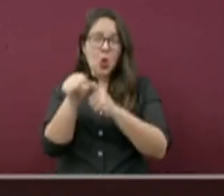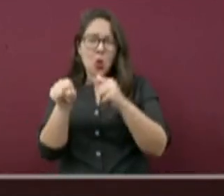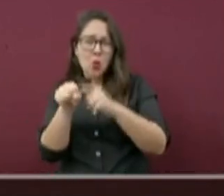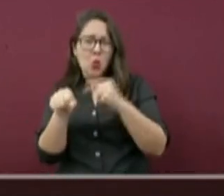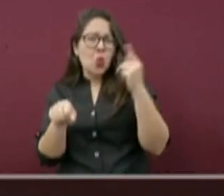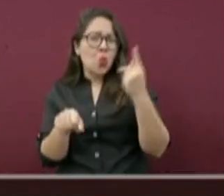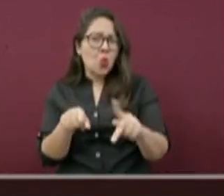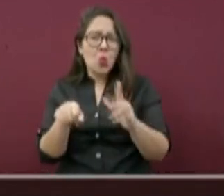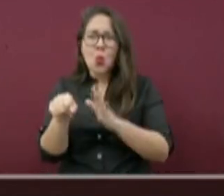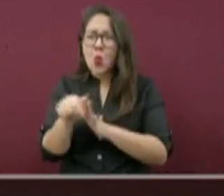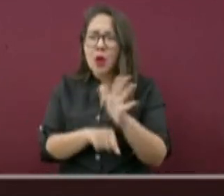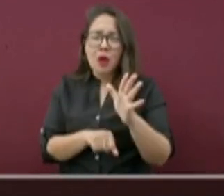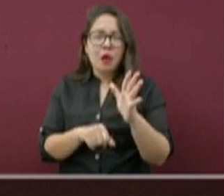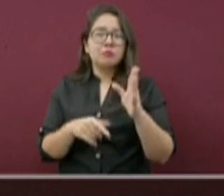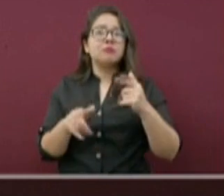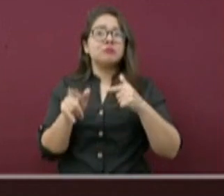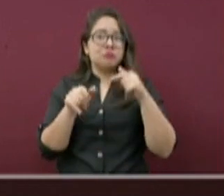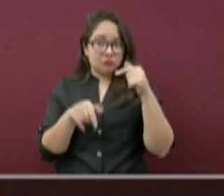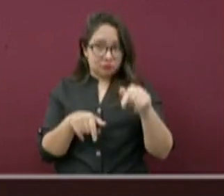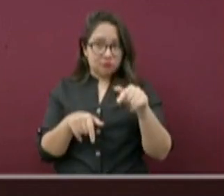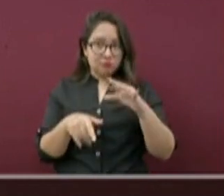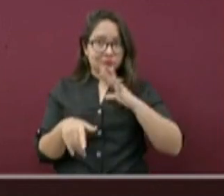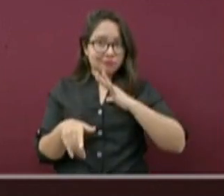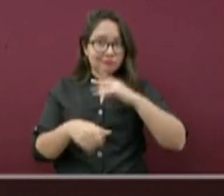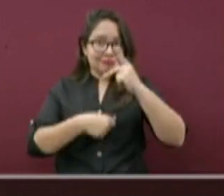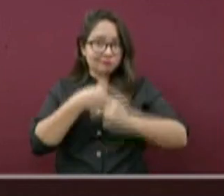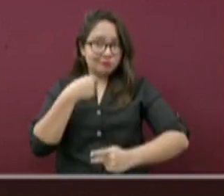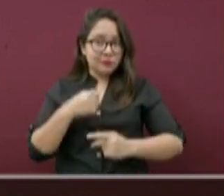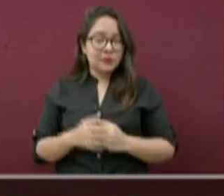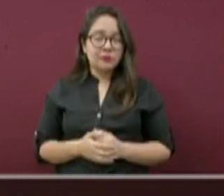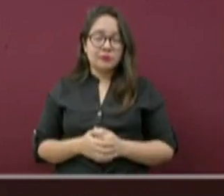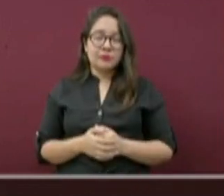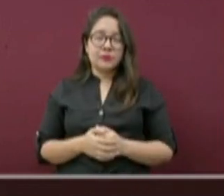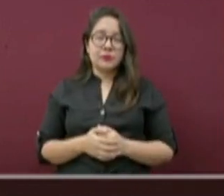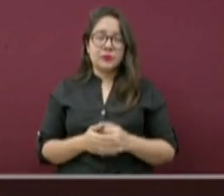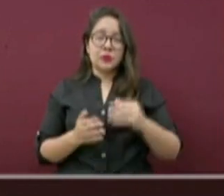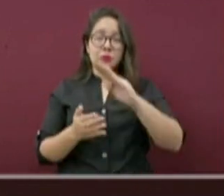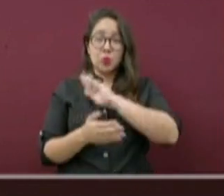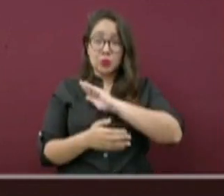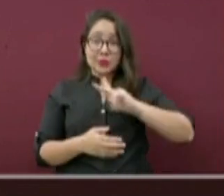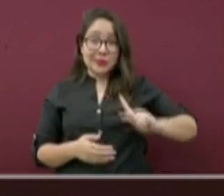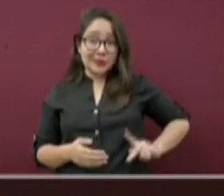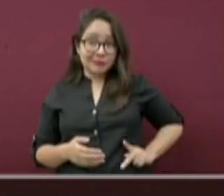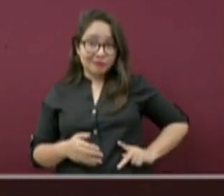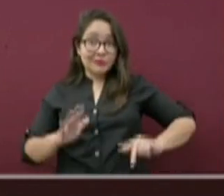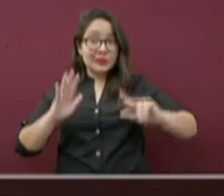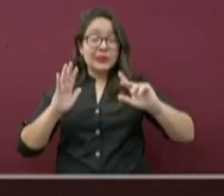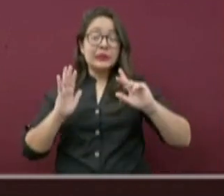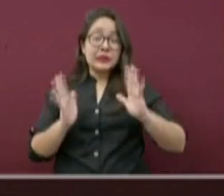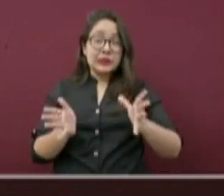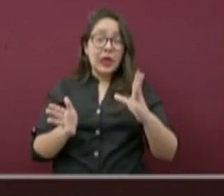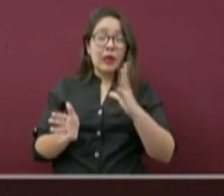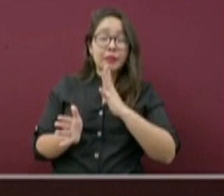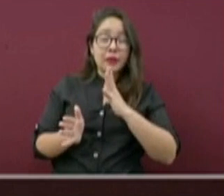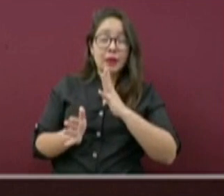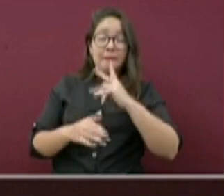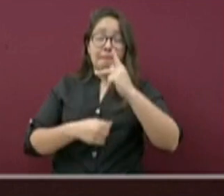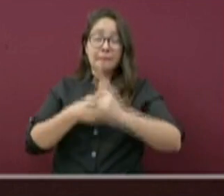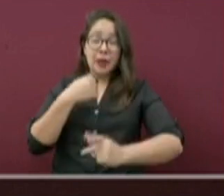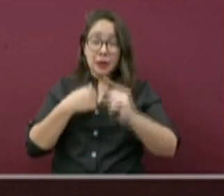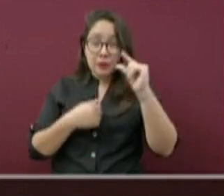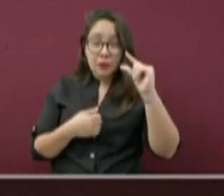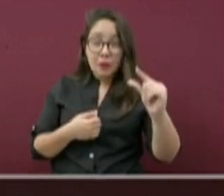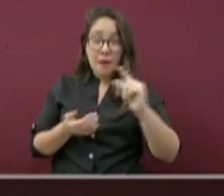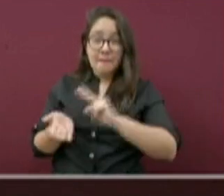actualmente permanece su lugar de residencia. Para el caso de los municipios que ya se encuentran en un nivel de riesgo